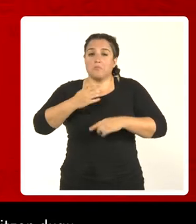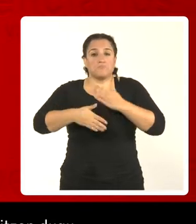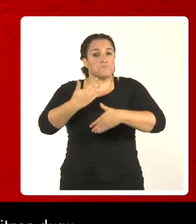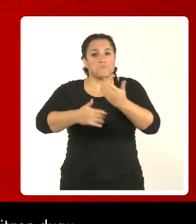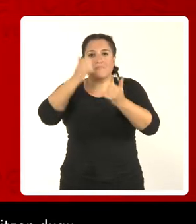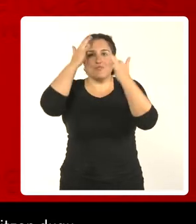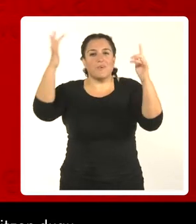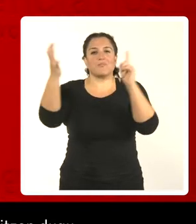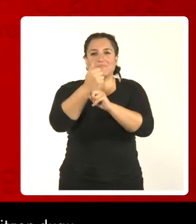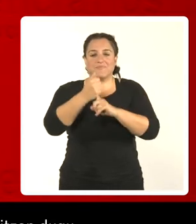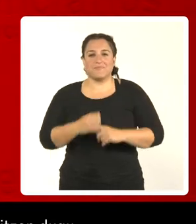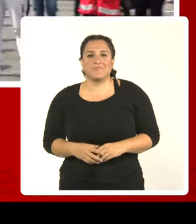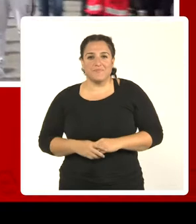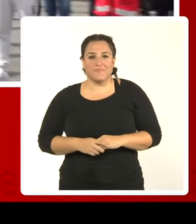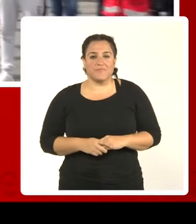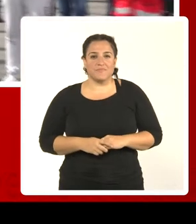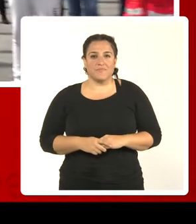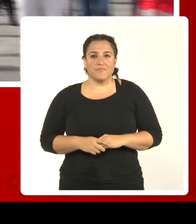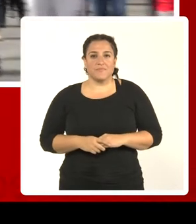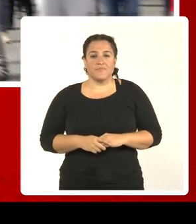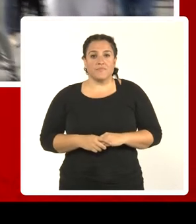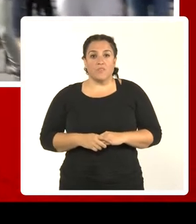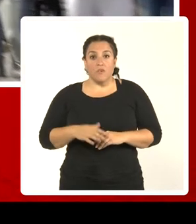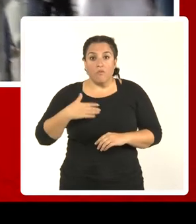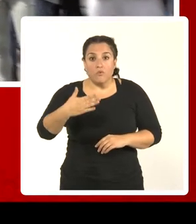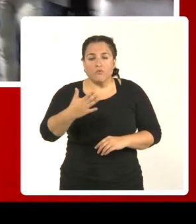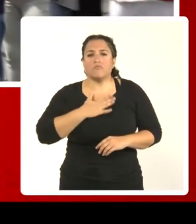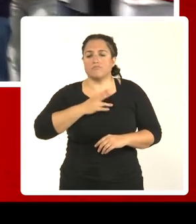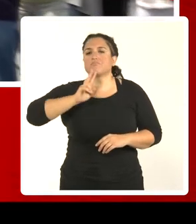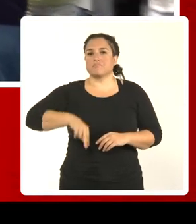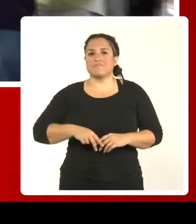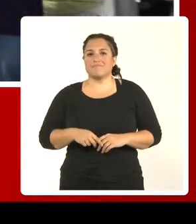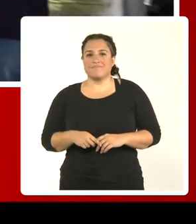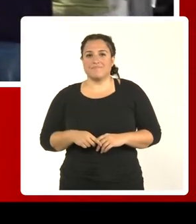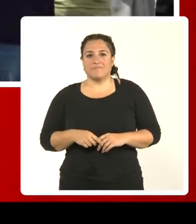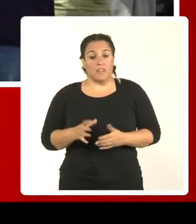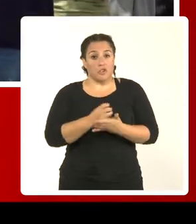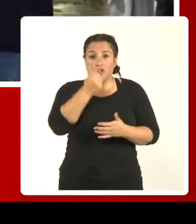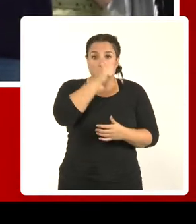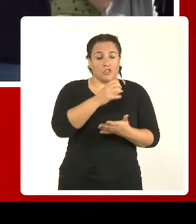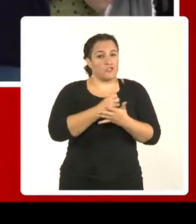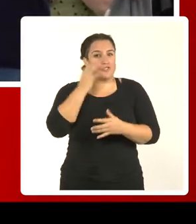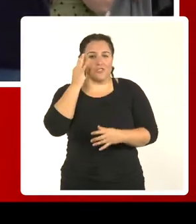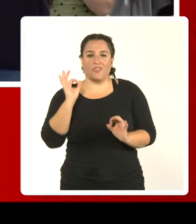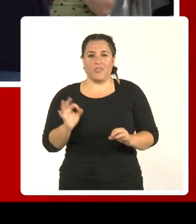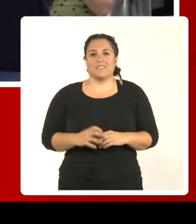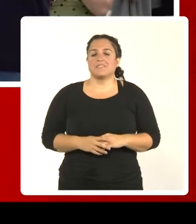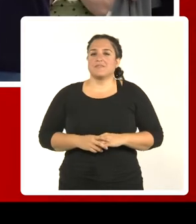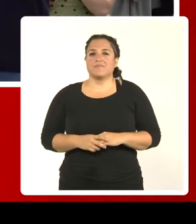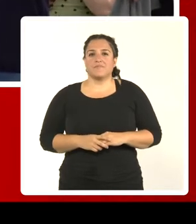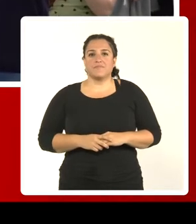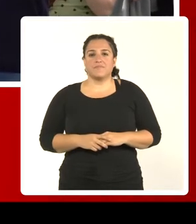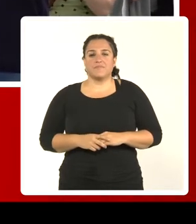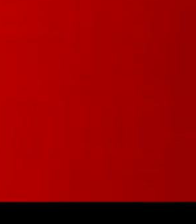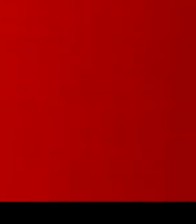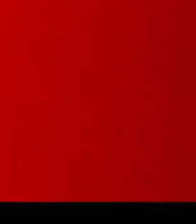nuestro propio sueño. El futuro es nuestro de todos y de